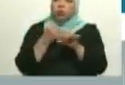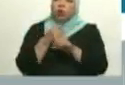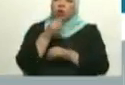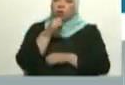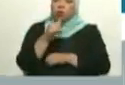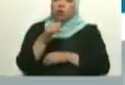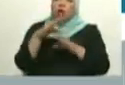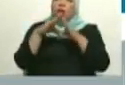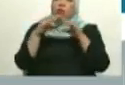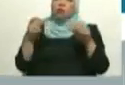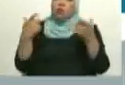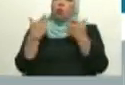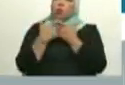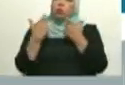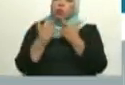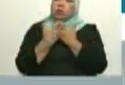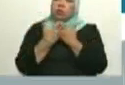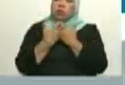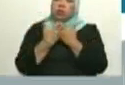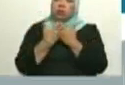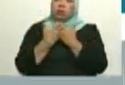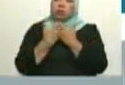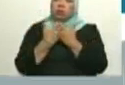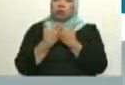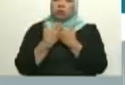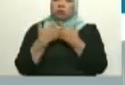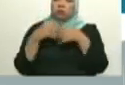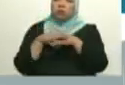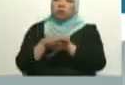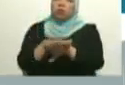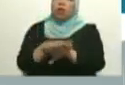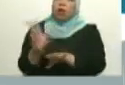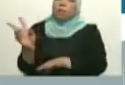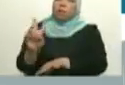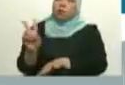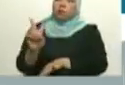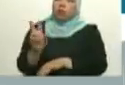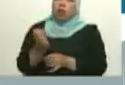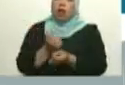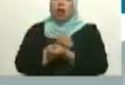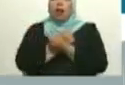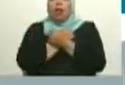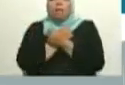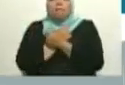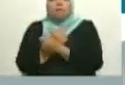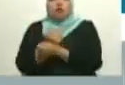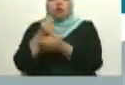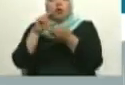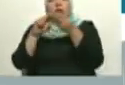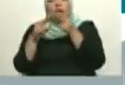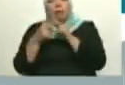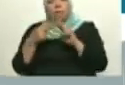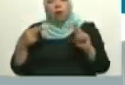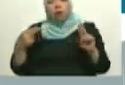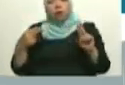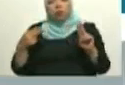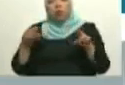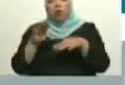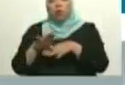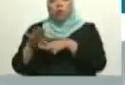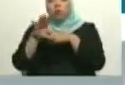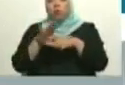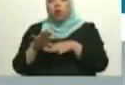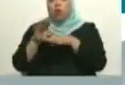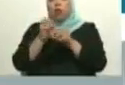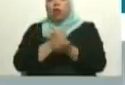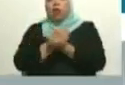a toda la agresión de ellos y de ellas, se impuso en Venezuela el amor y la paz, y tenemos que cuidar el